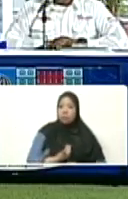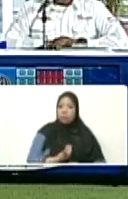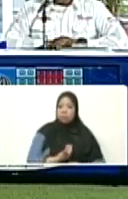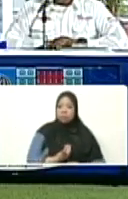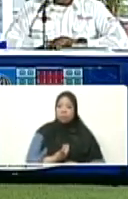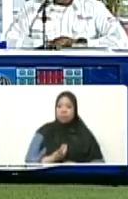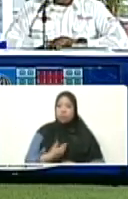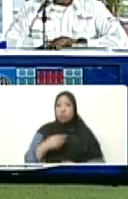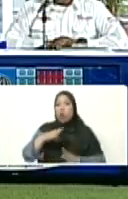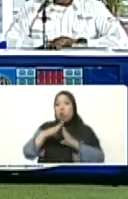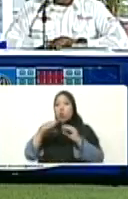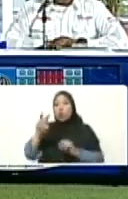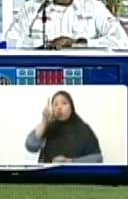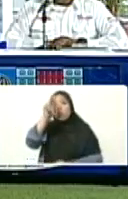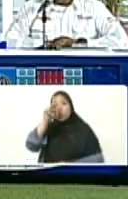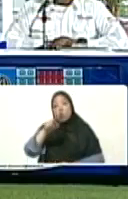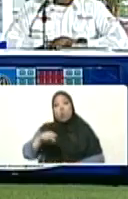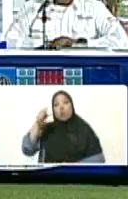gente, todos los días,